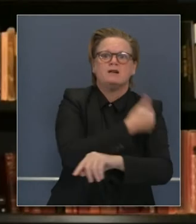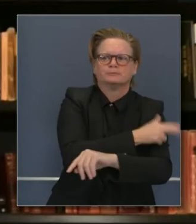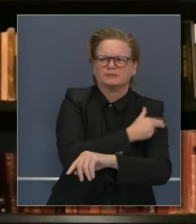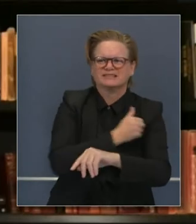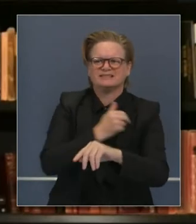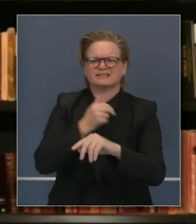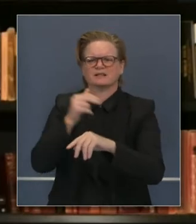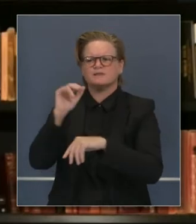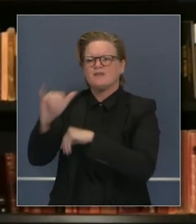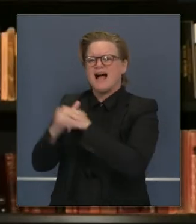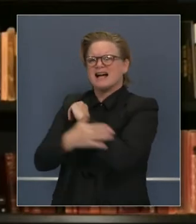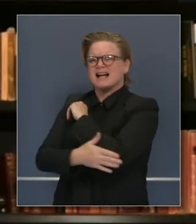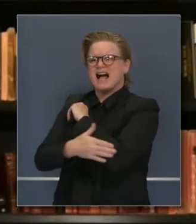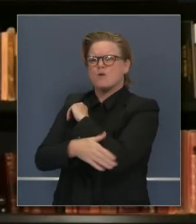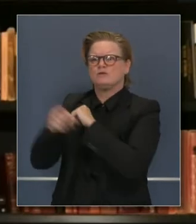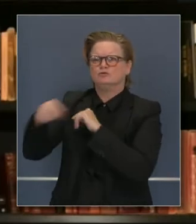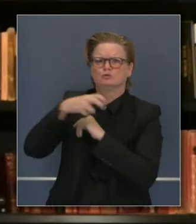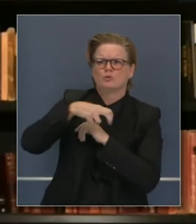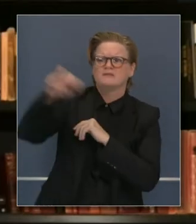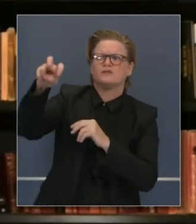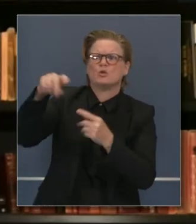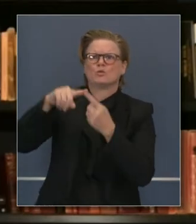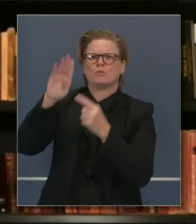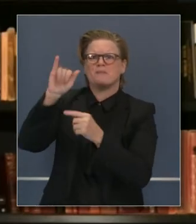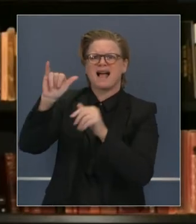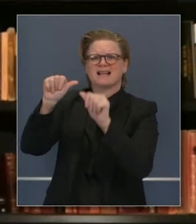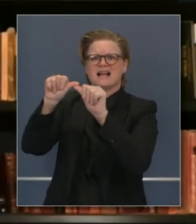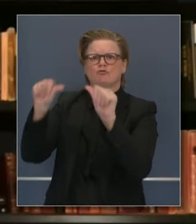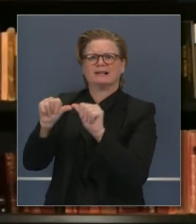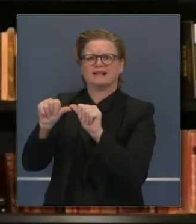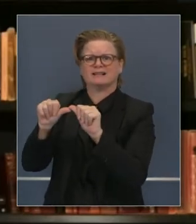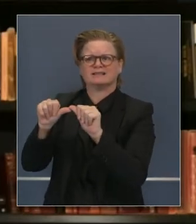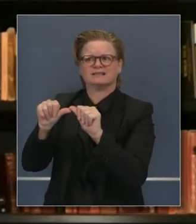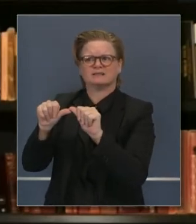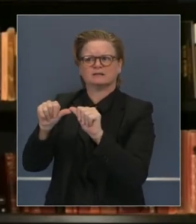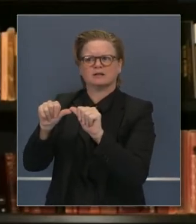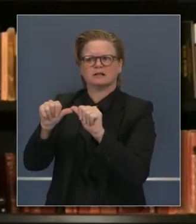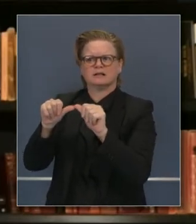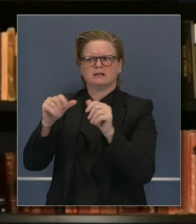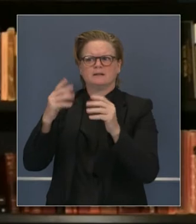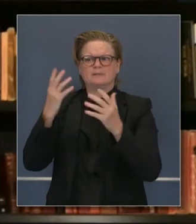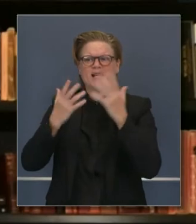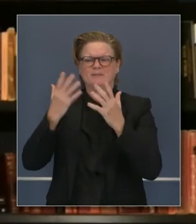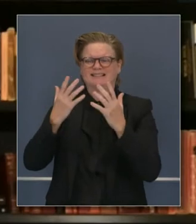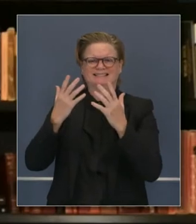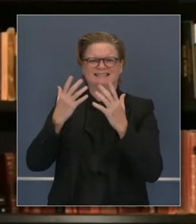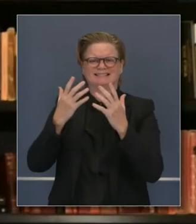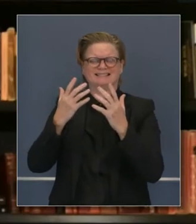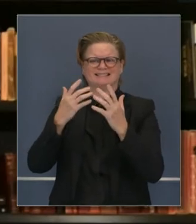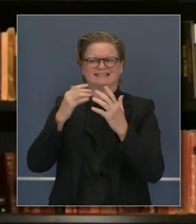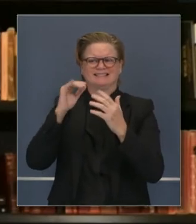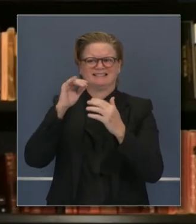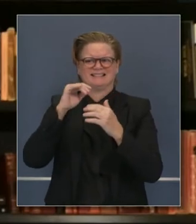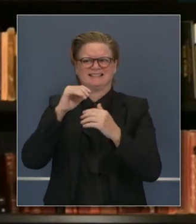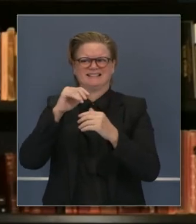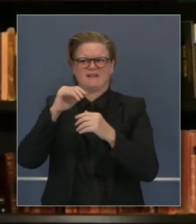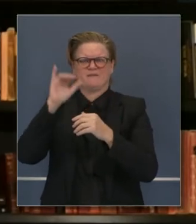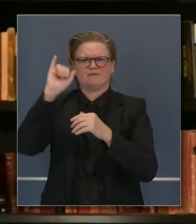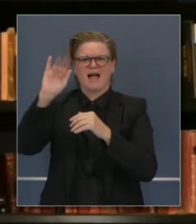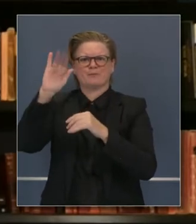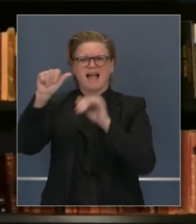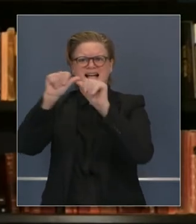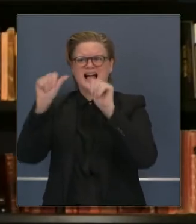el Valle Imperial ya traslada al Bay Area. ¿Se le dificultará a estos